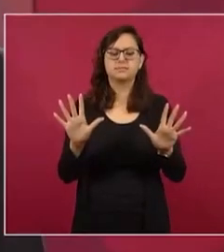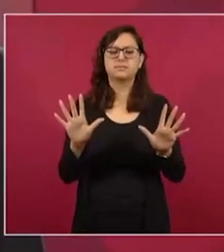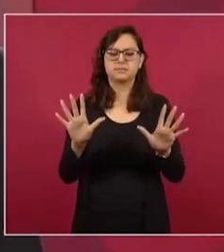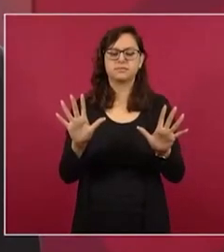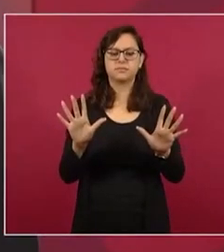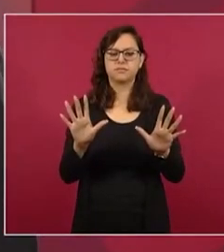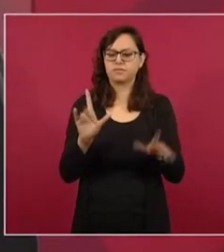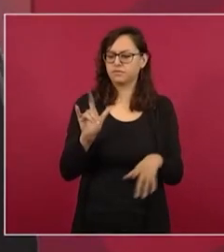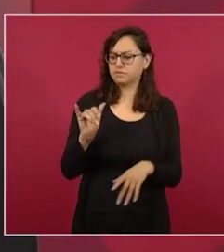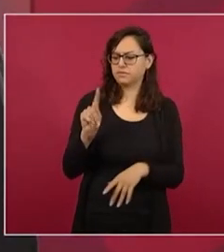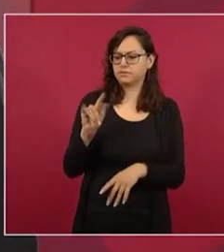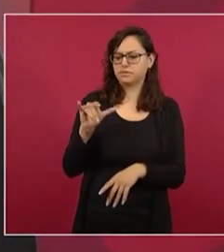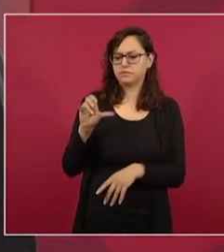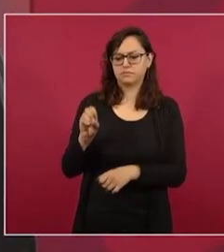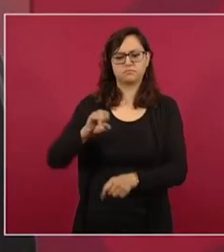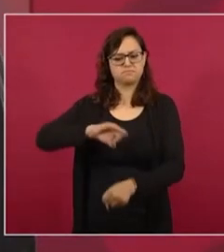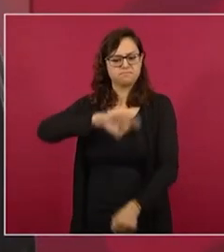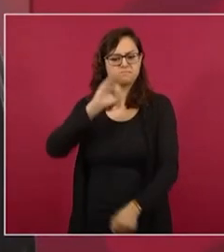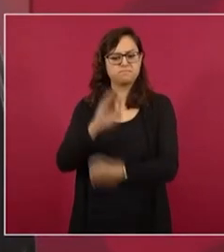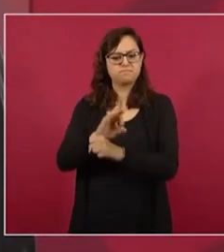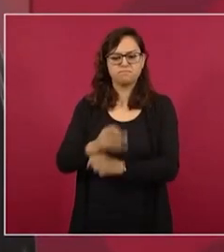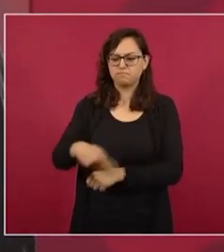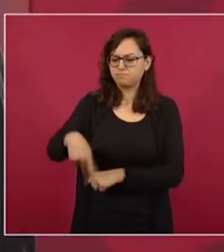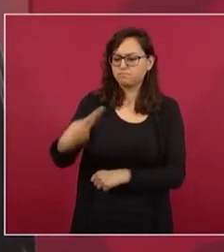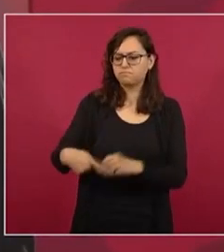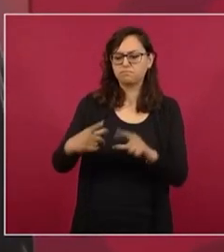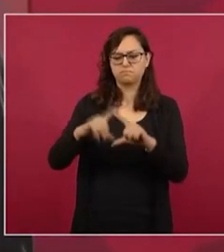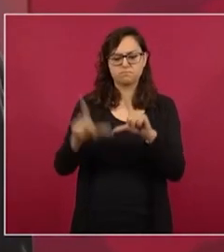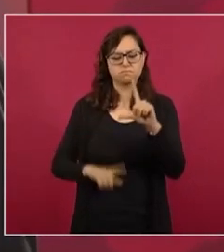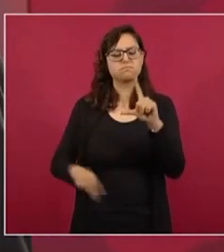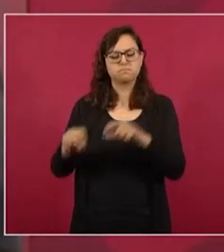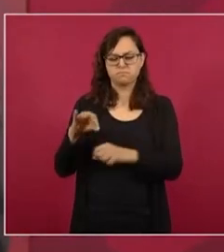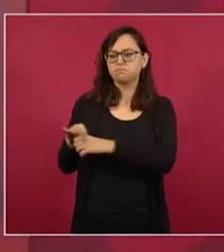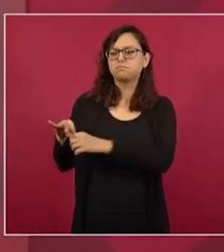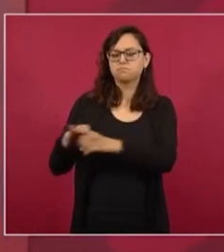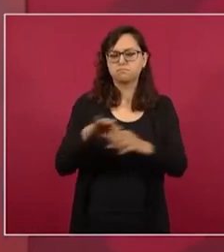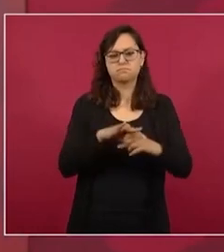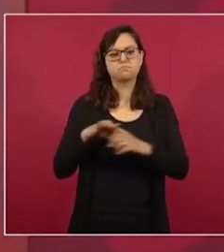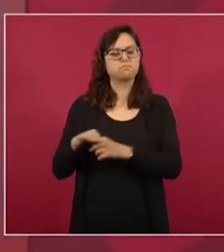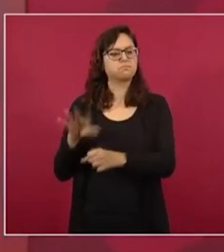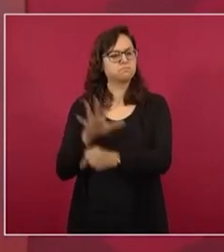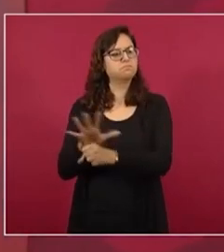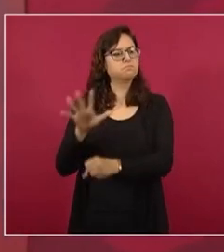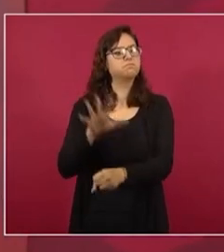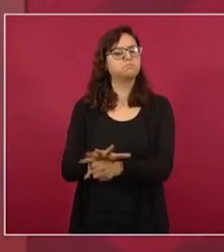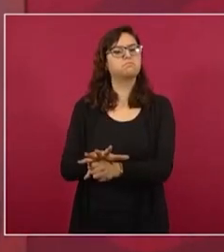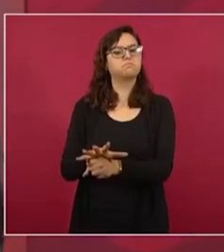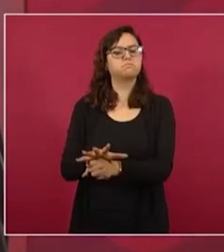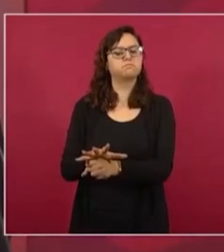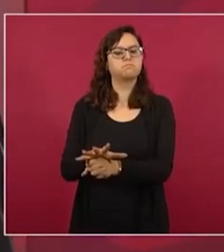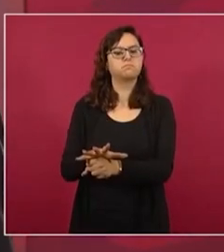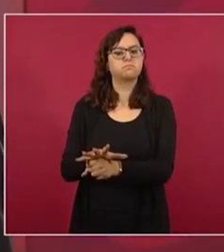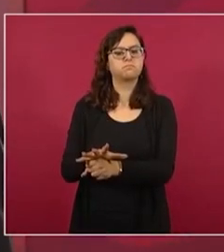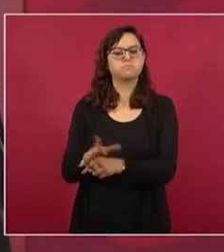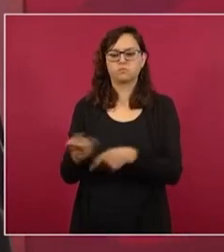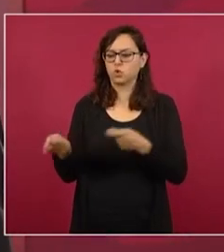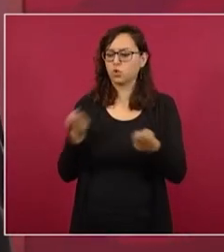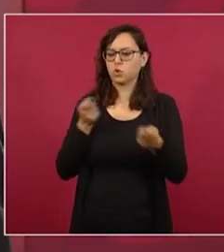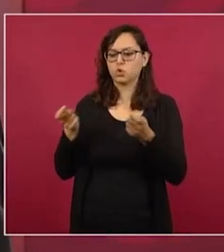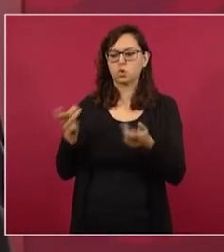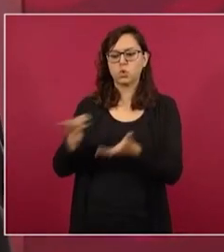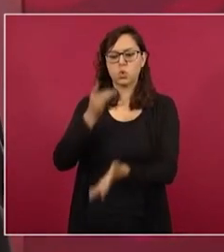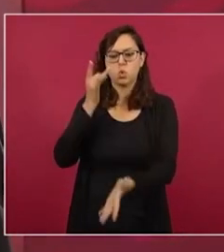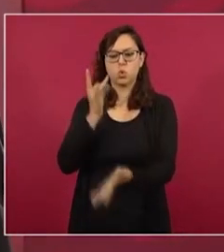votar para que el litio sea un mineral bajo dominio